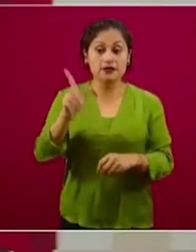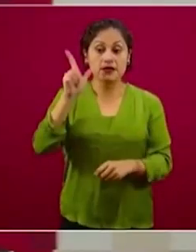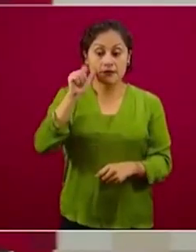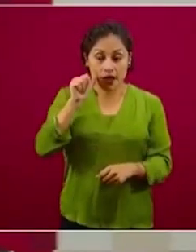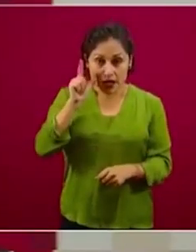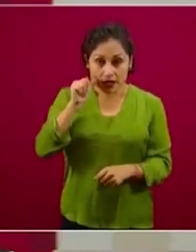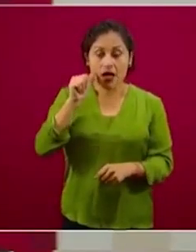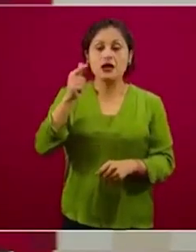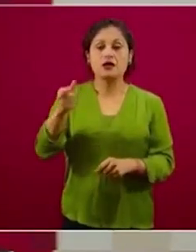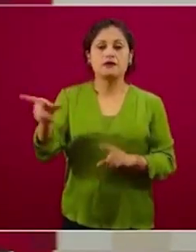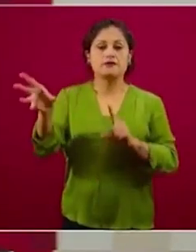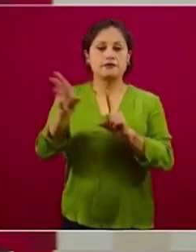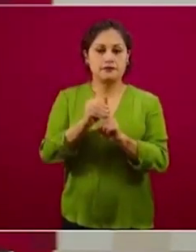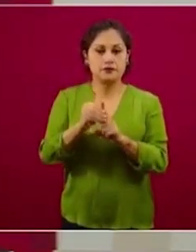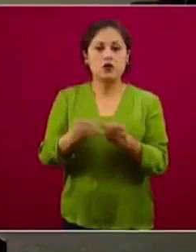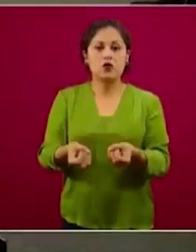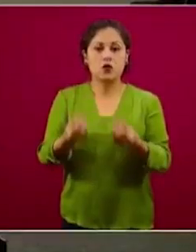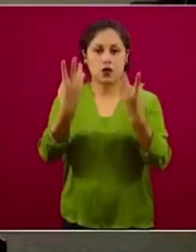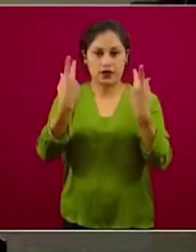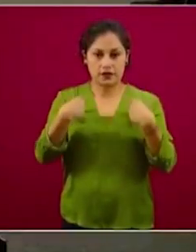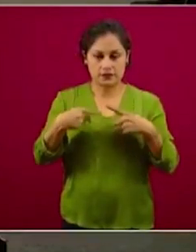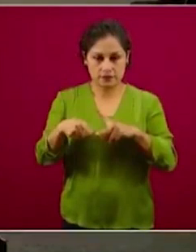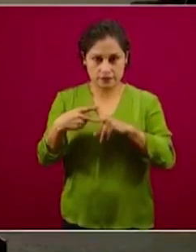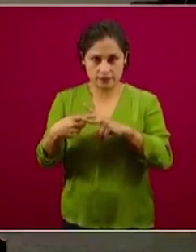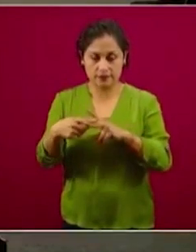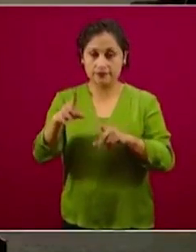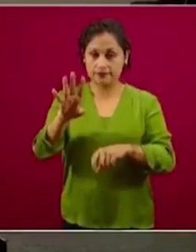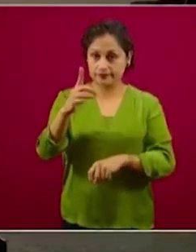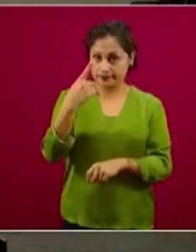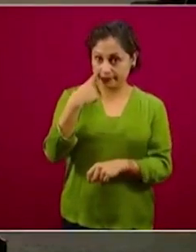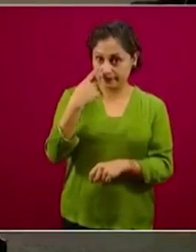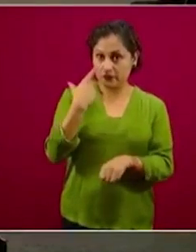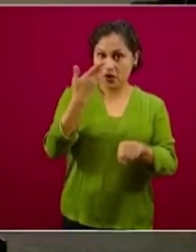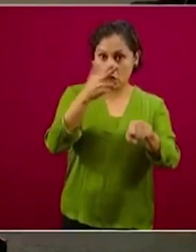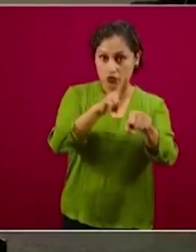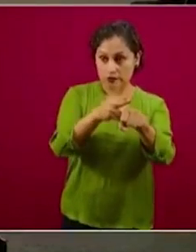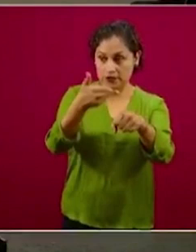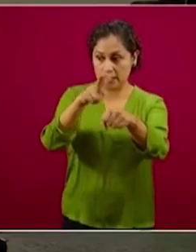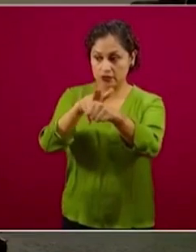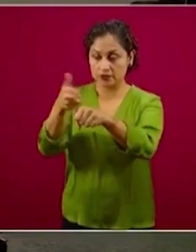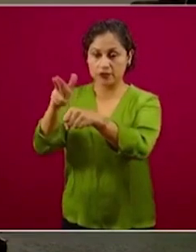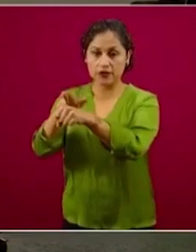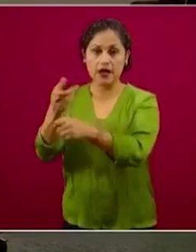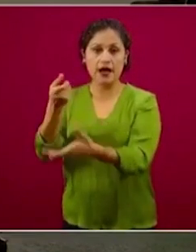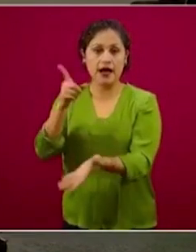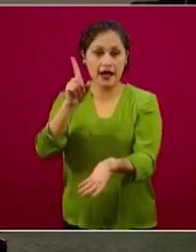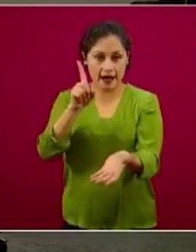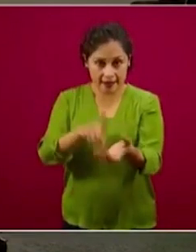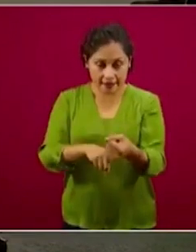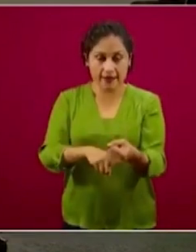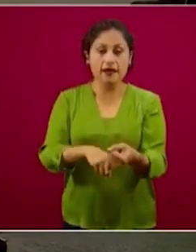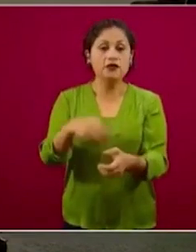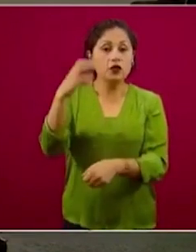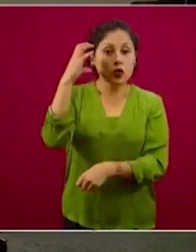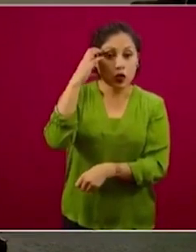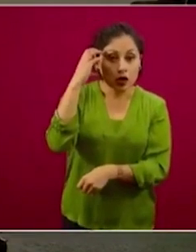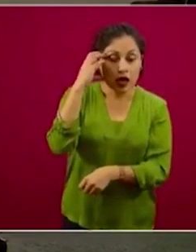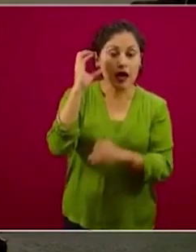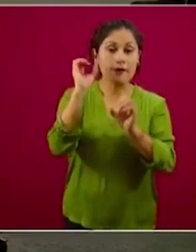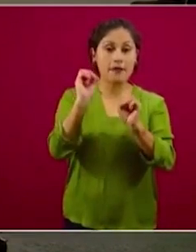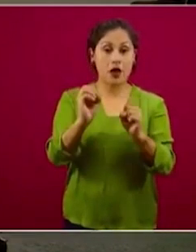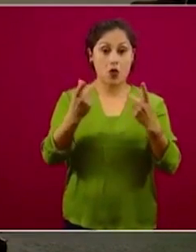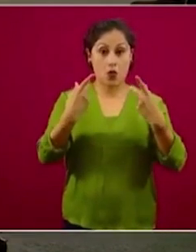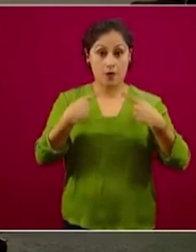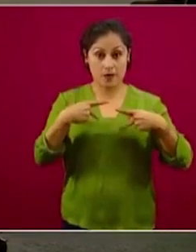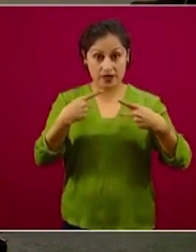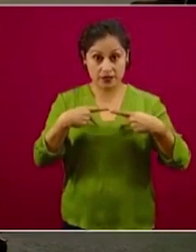La capacidad instalada de los servicios de salud, esto es decir, cuántas camas, cuántos ventiladores, cuánto personal existe en las unidades de salud,